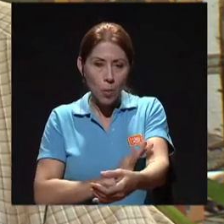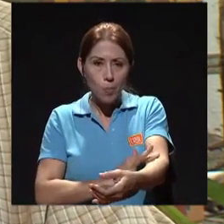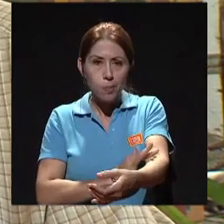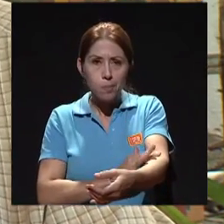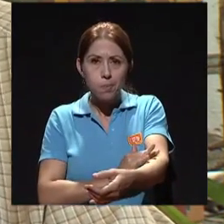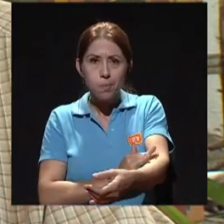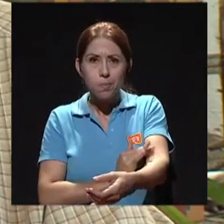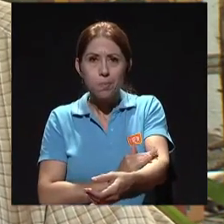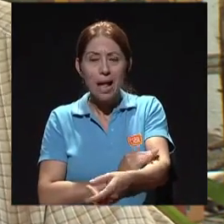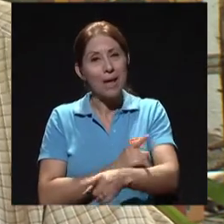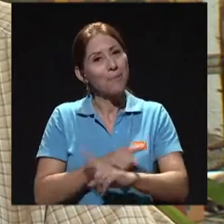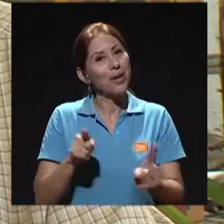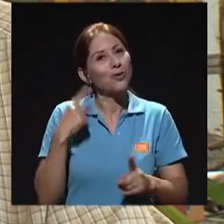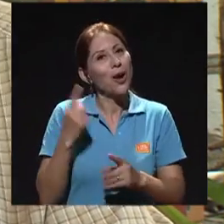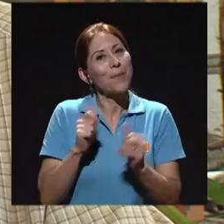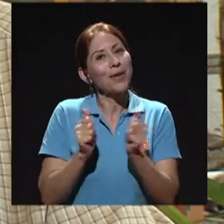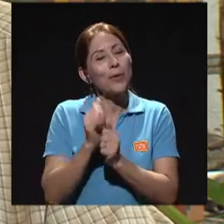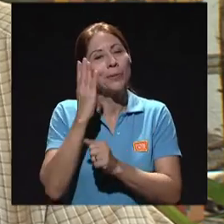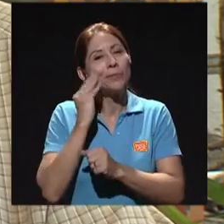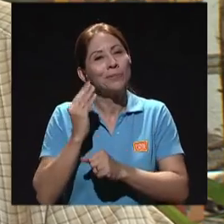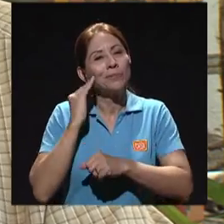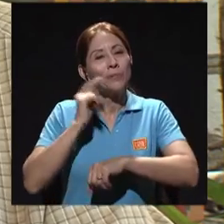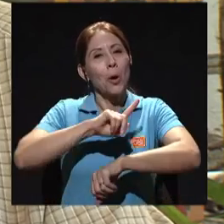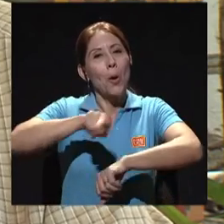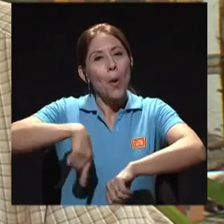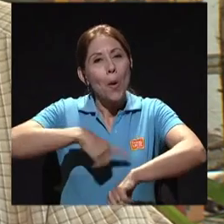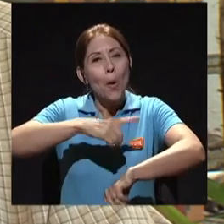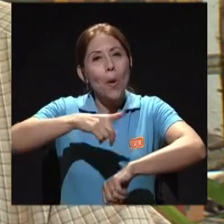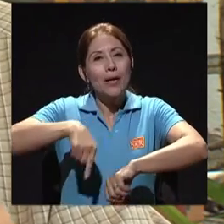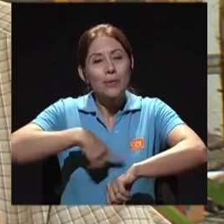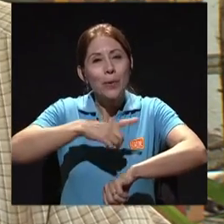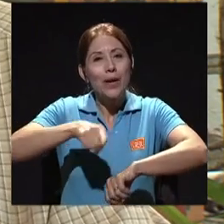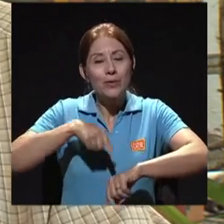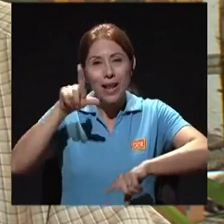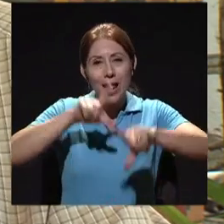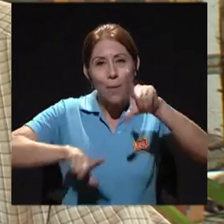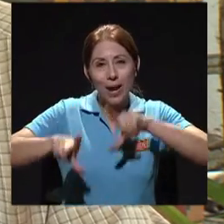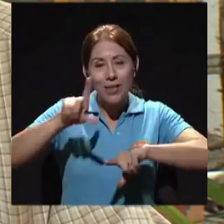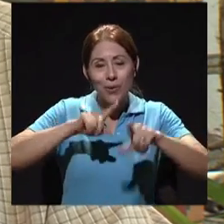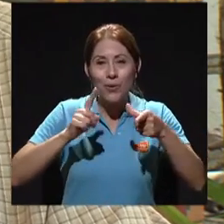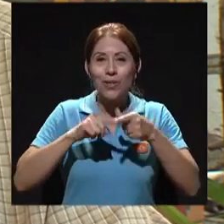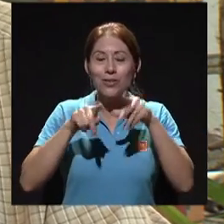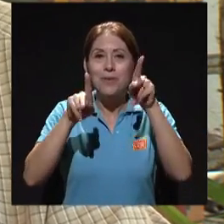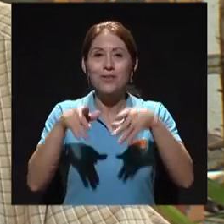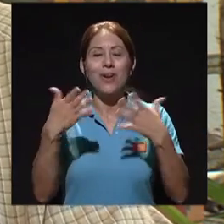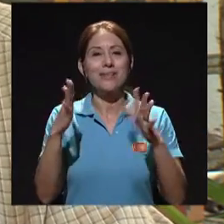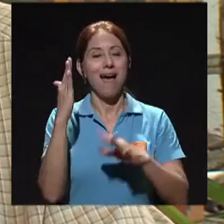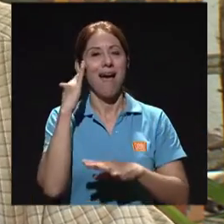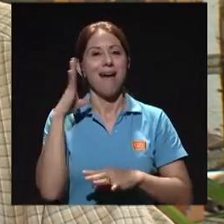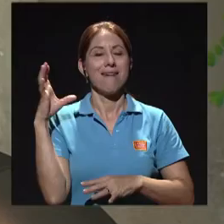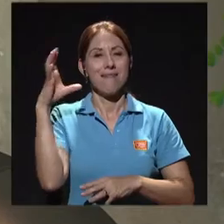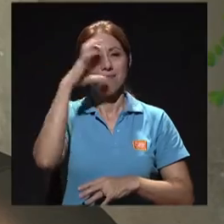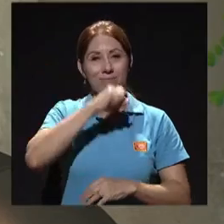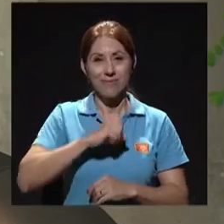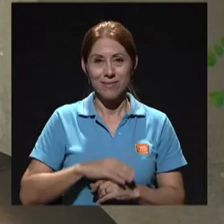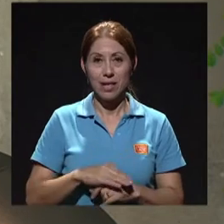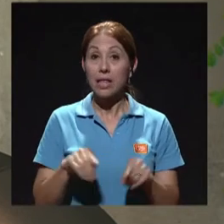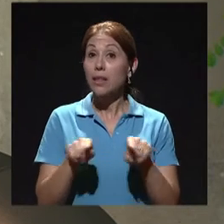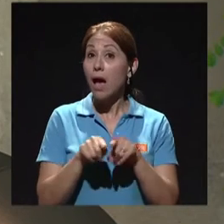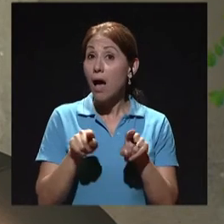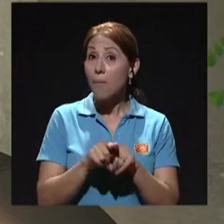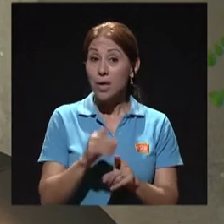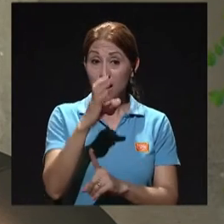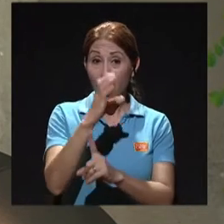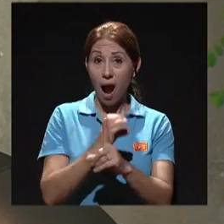horas de laboratorio van haciendo que la persona tenga expertise. Y cada paciente es